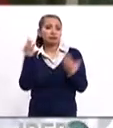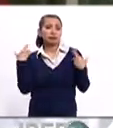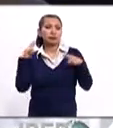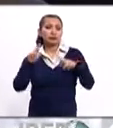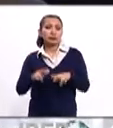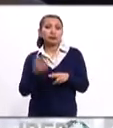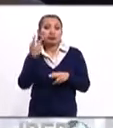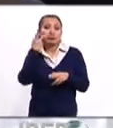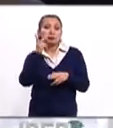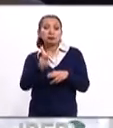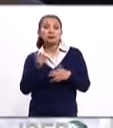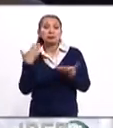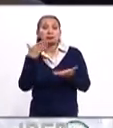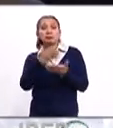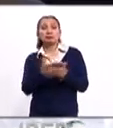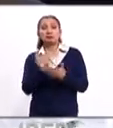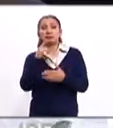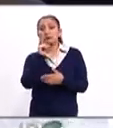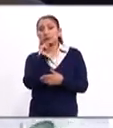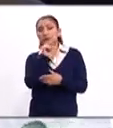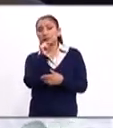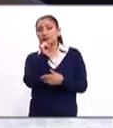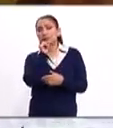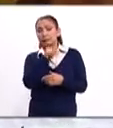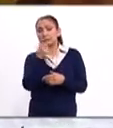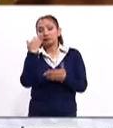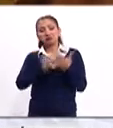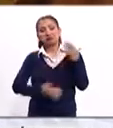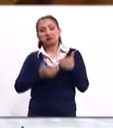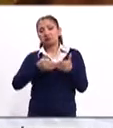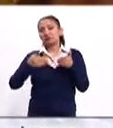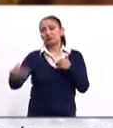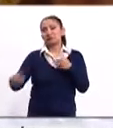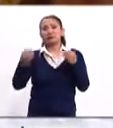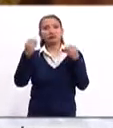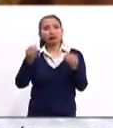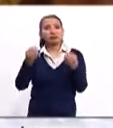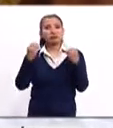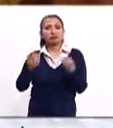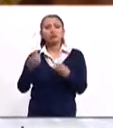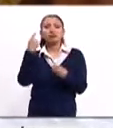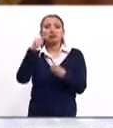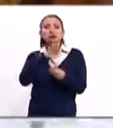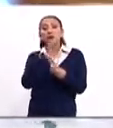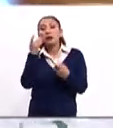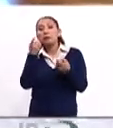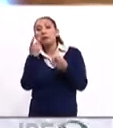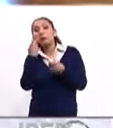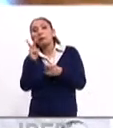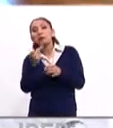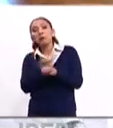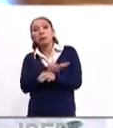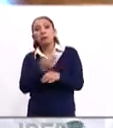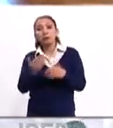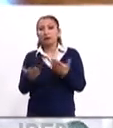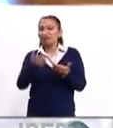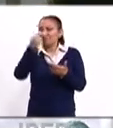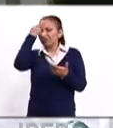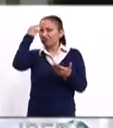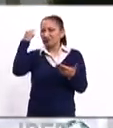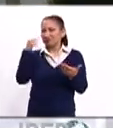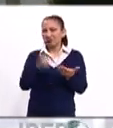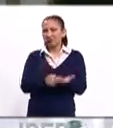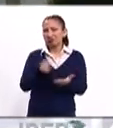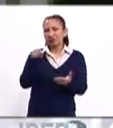bueno, ya se estaría involucrando el poder judicial. Entonces todavía falta mucho para que esto pueda suceder. No creo